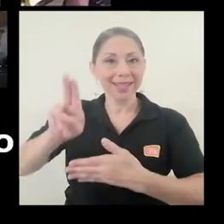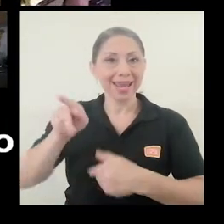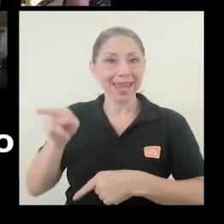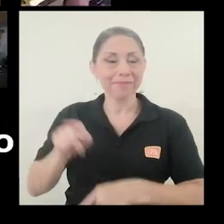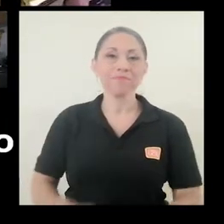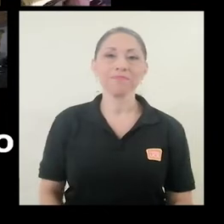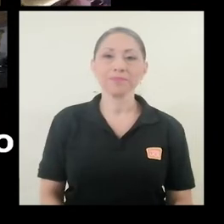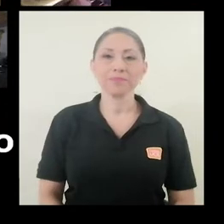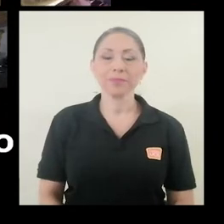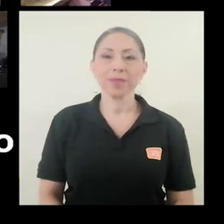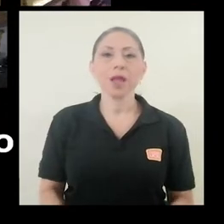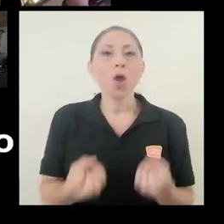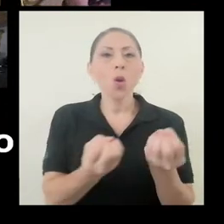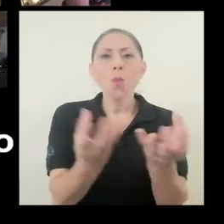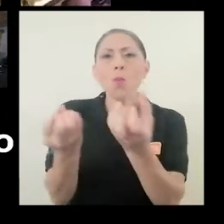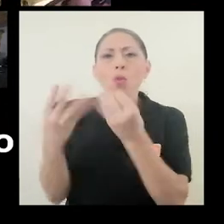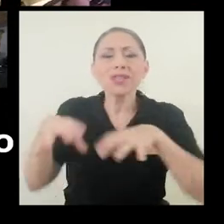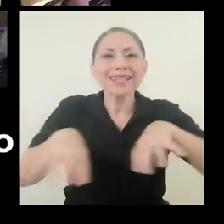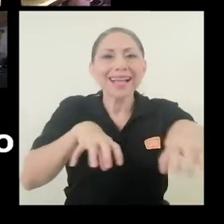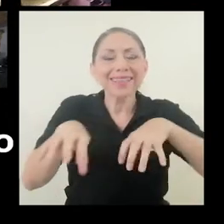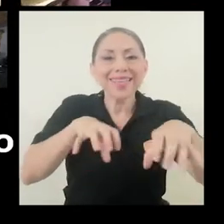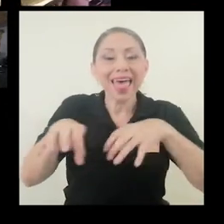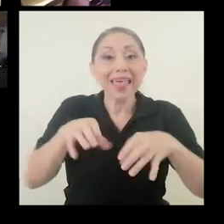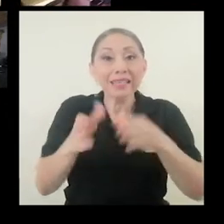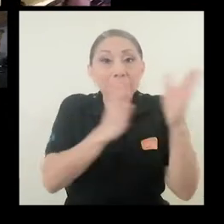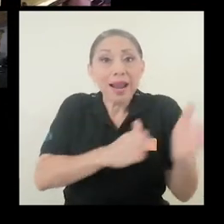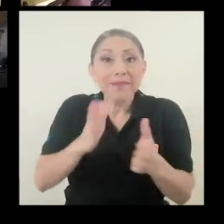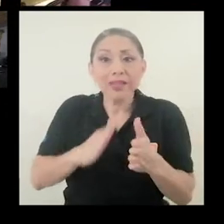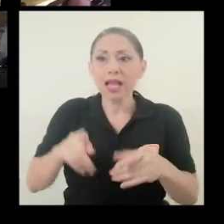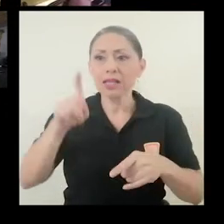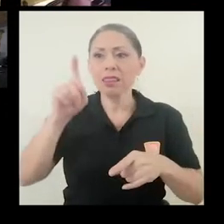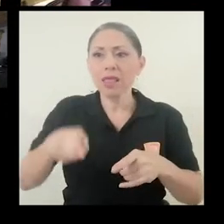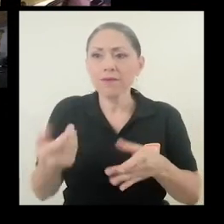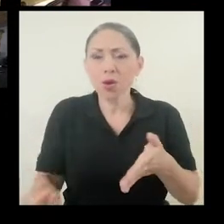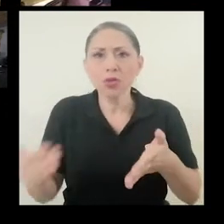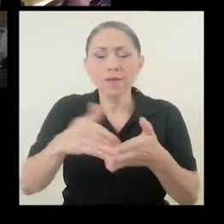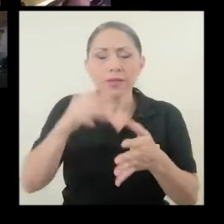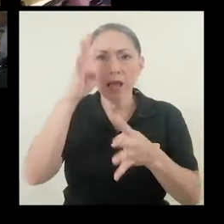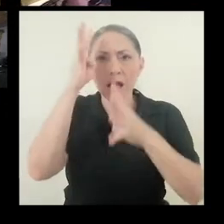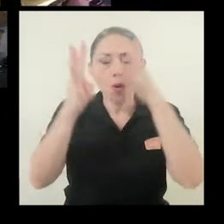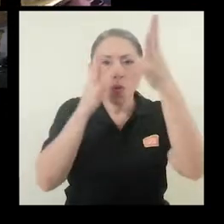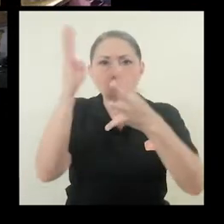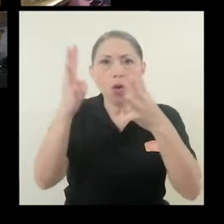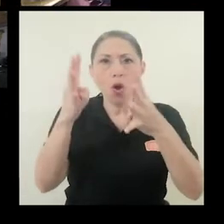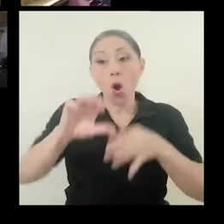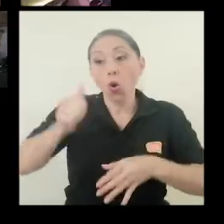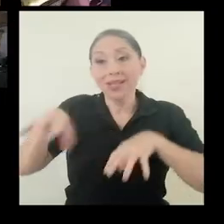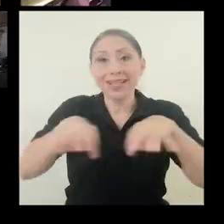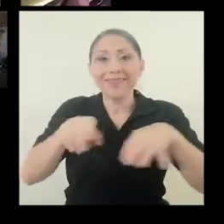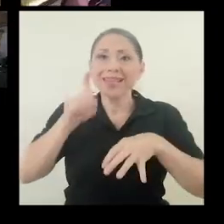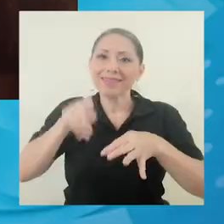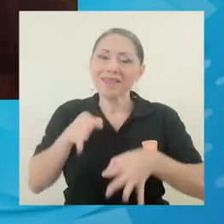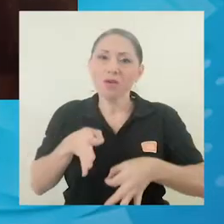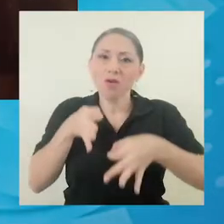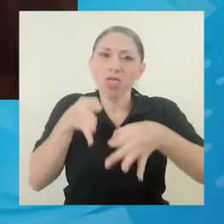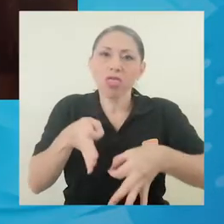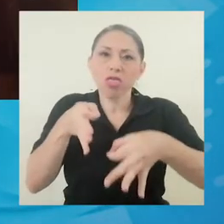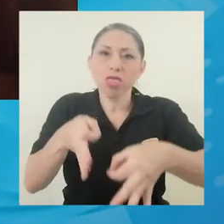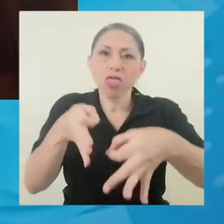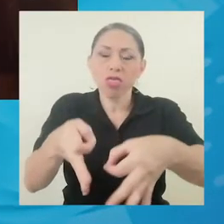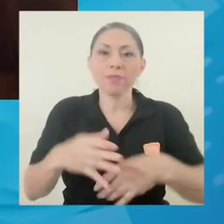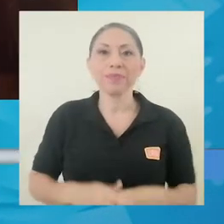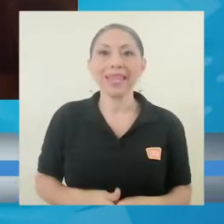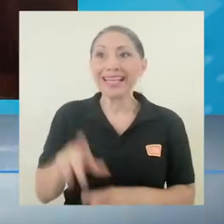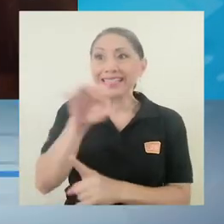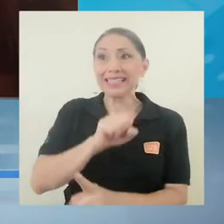Muchas de las actividades planificadas han tenido que reinventarse y otras postergarse. La afectación